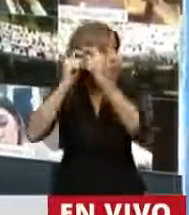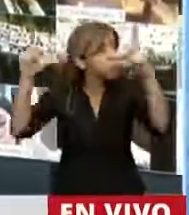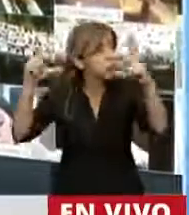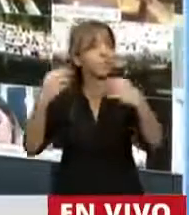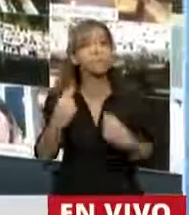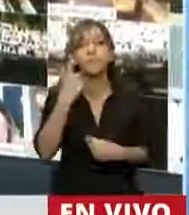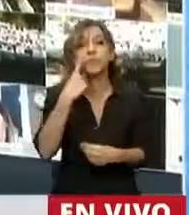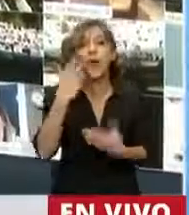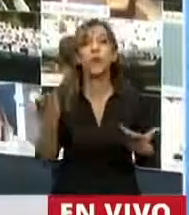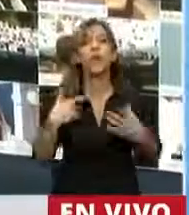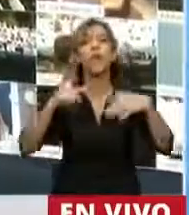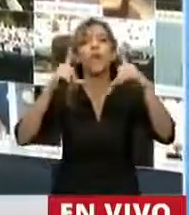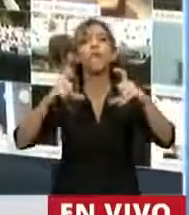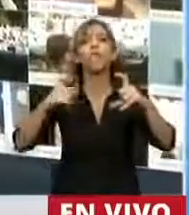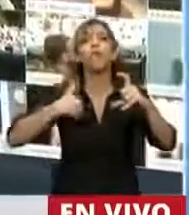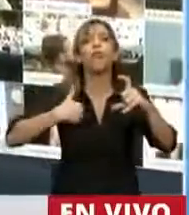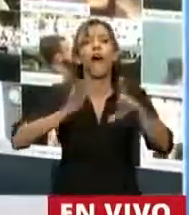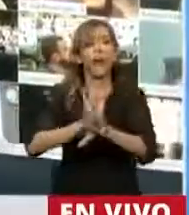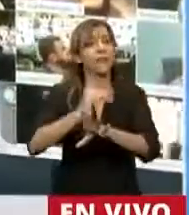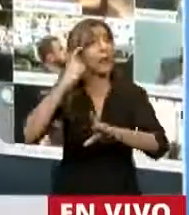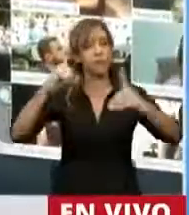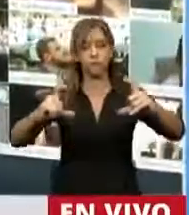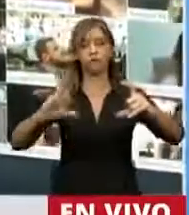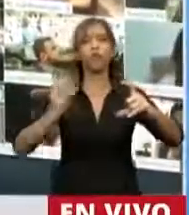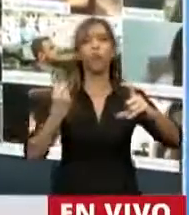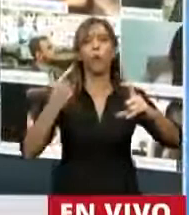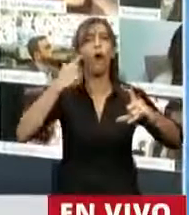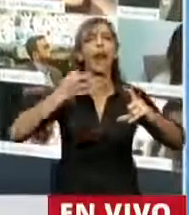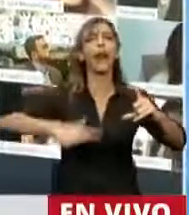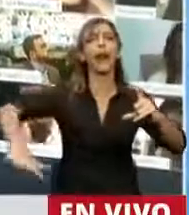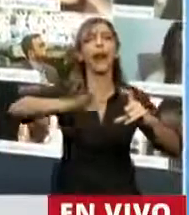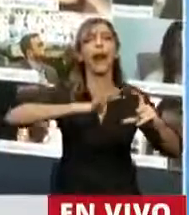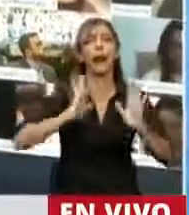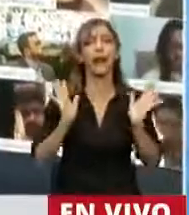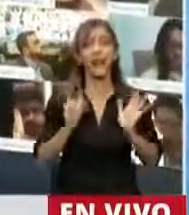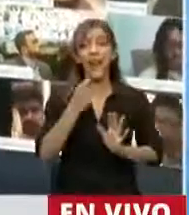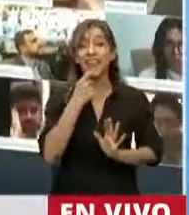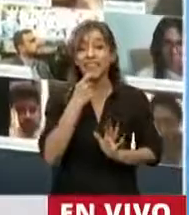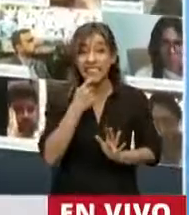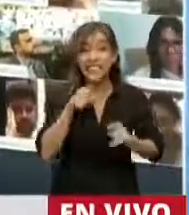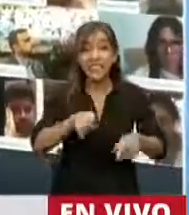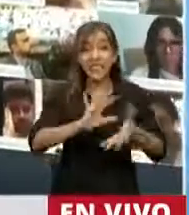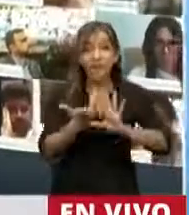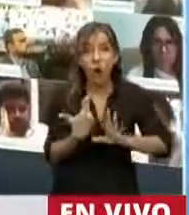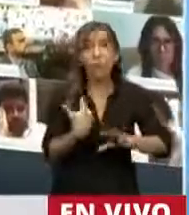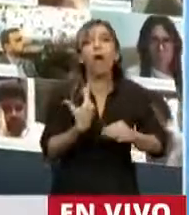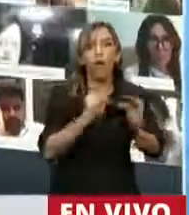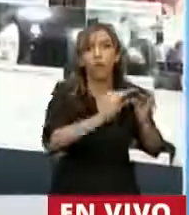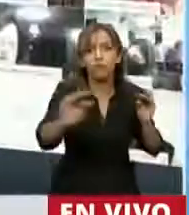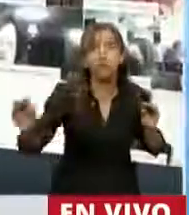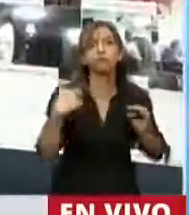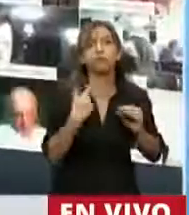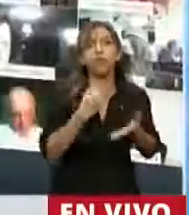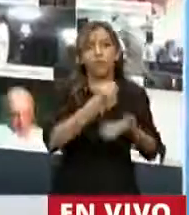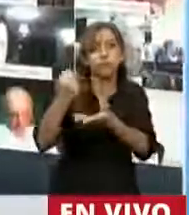sería la foto de la Argentina en este momento sin ese nivel de cobertura social y sin el esfuerzo